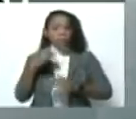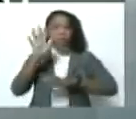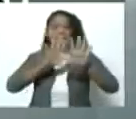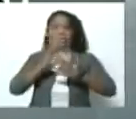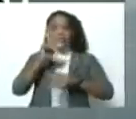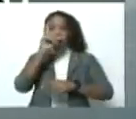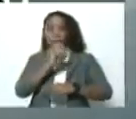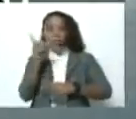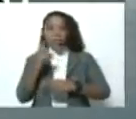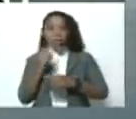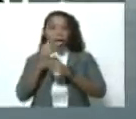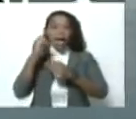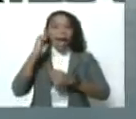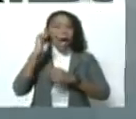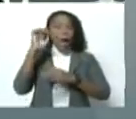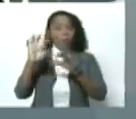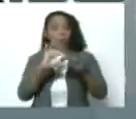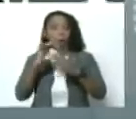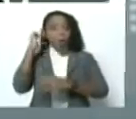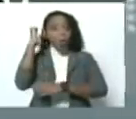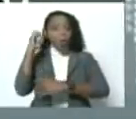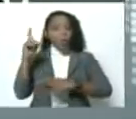a la Unión Europea en una elección venezolana?